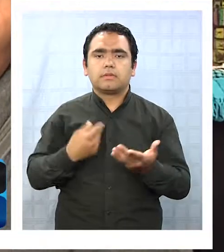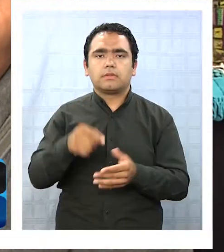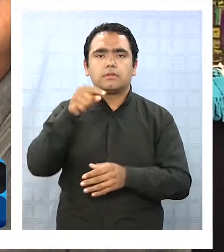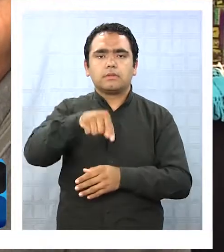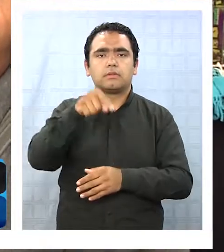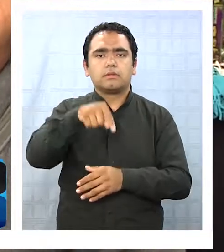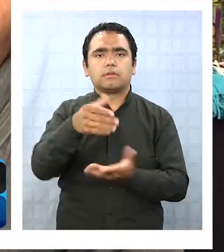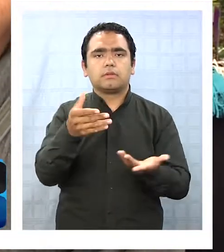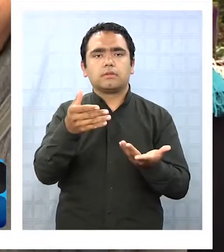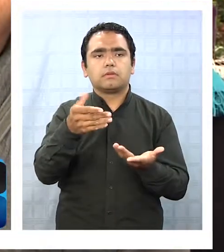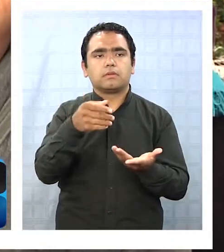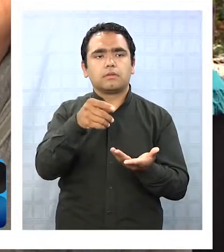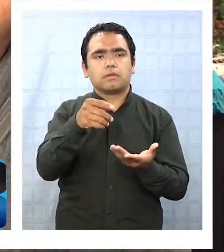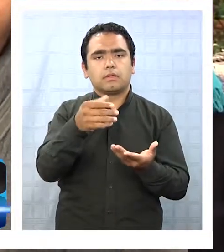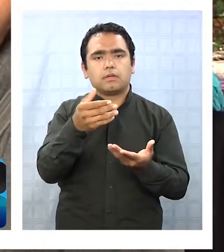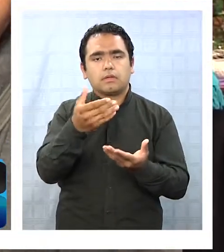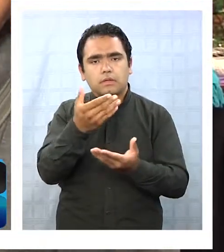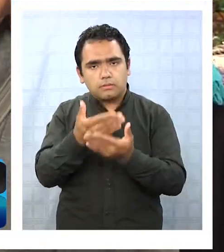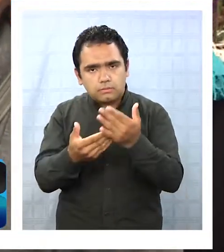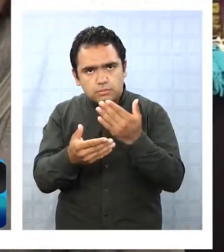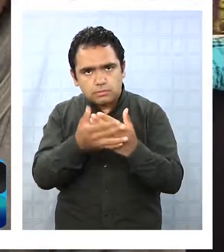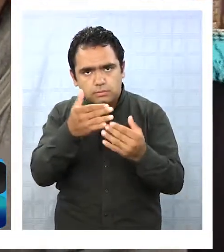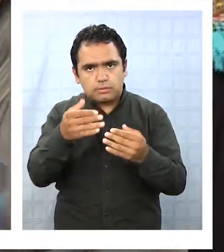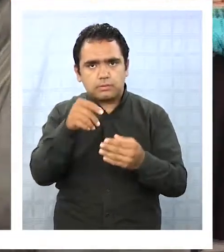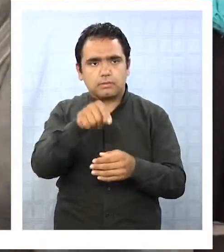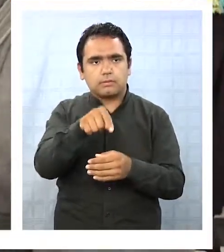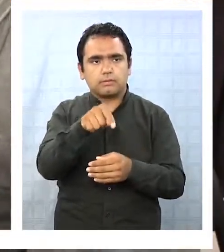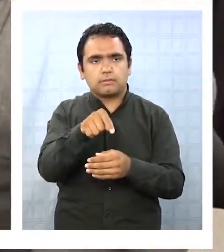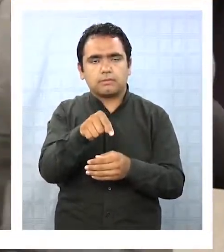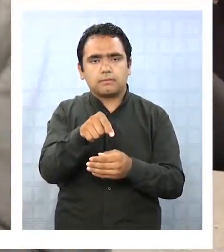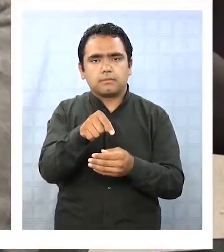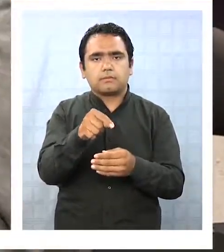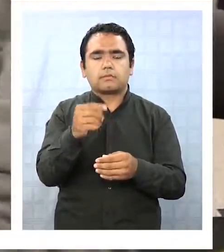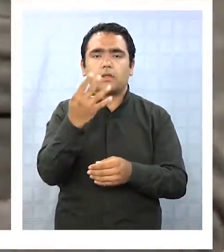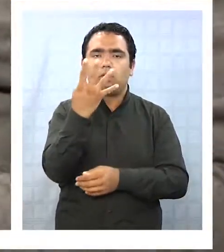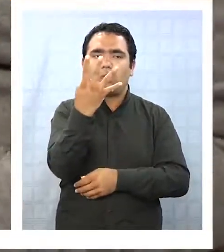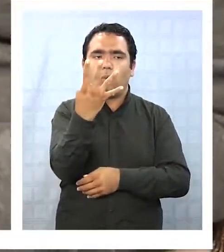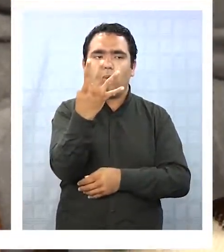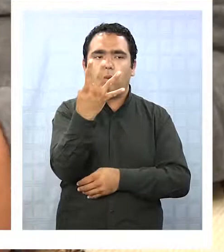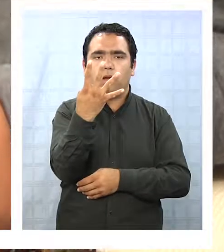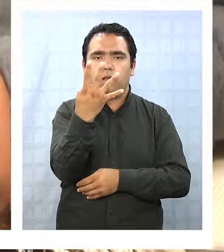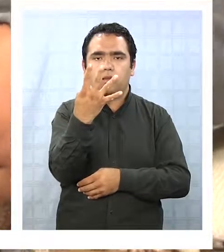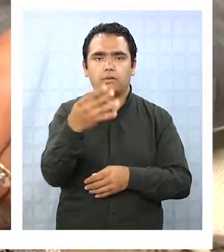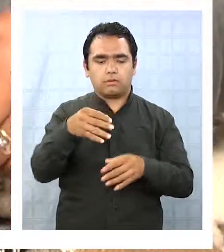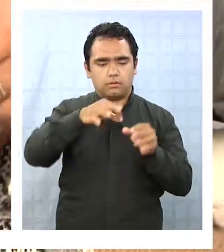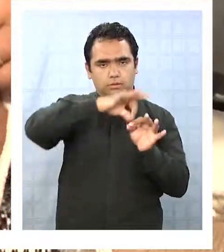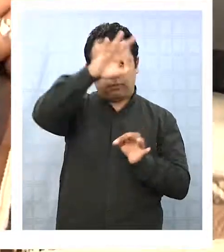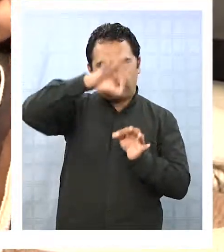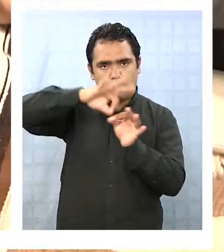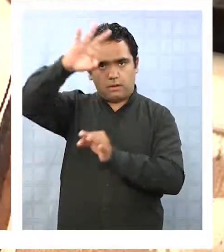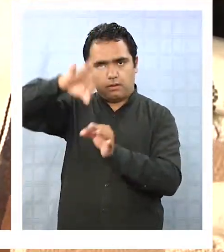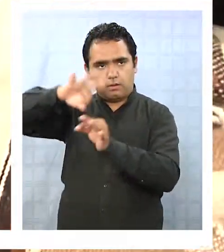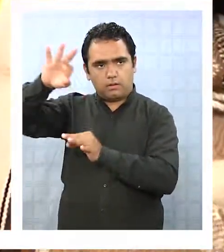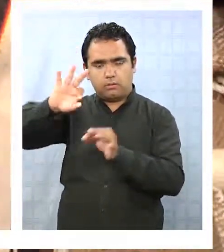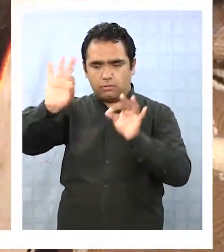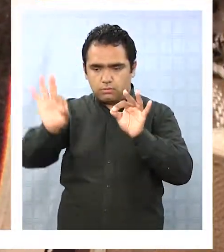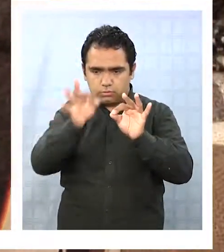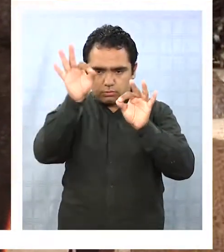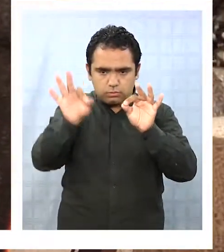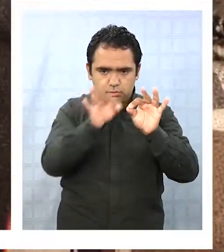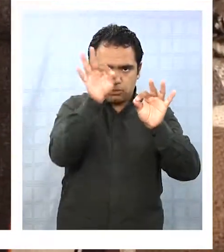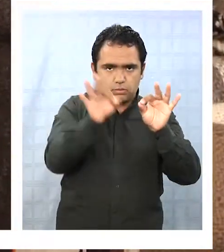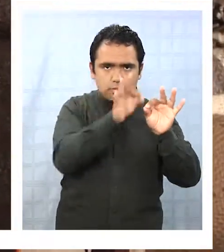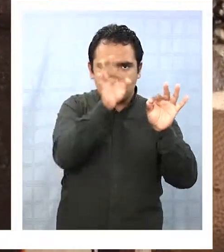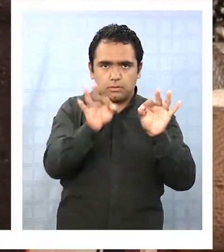sino que en estaca se clavan cuatro fierritos, después se tela, después se teje.